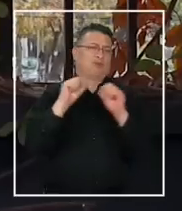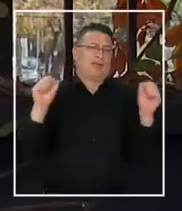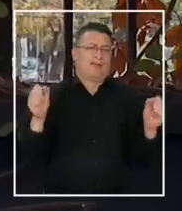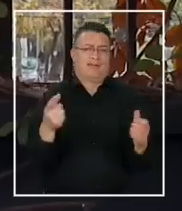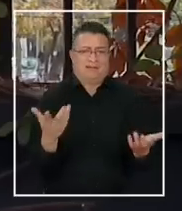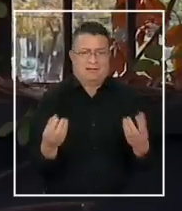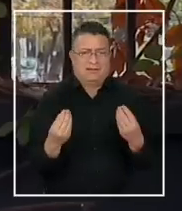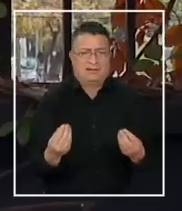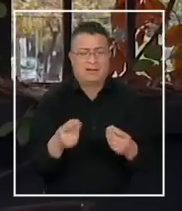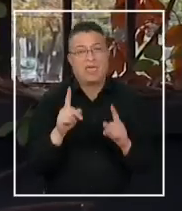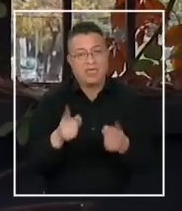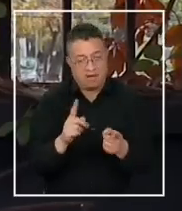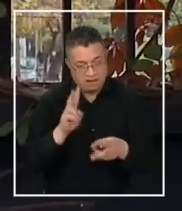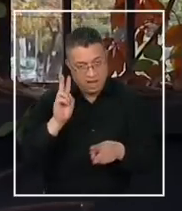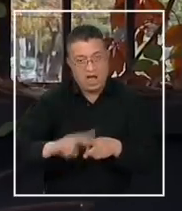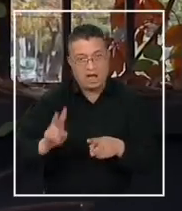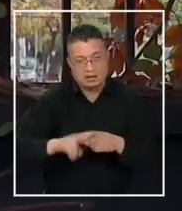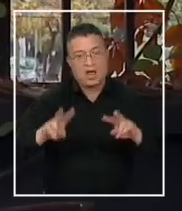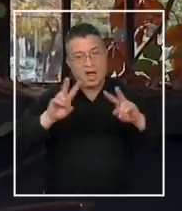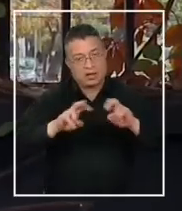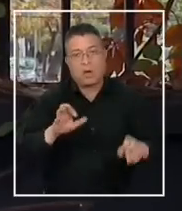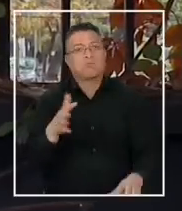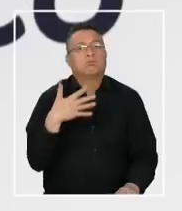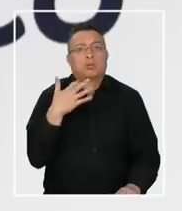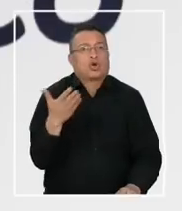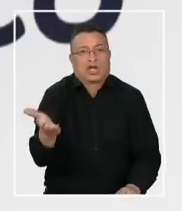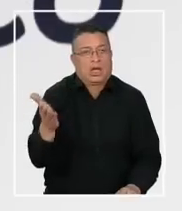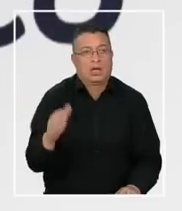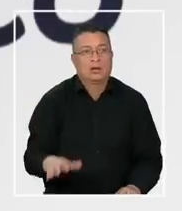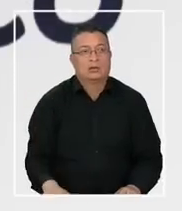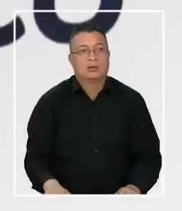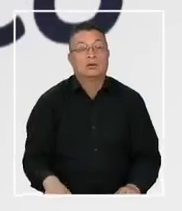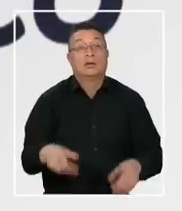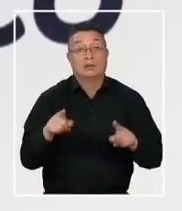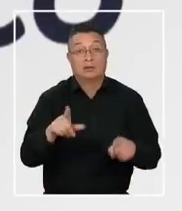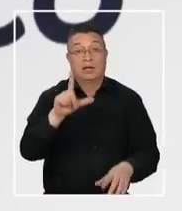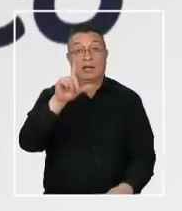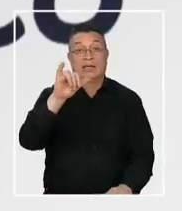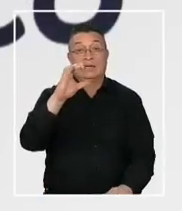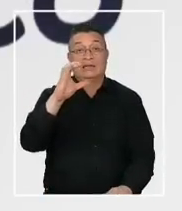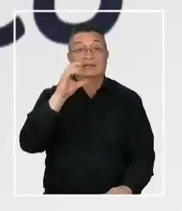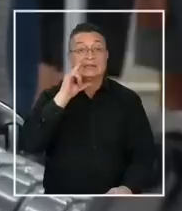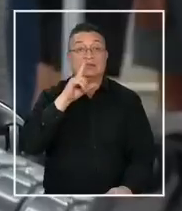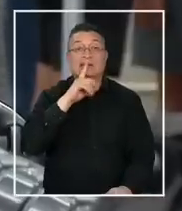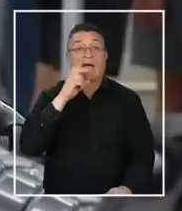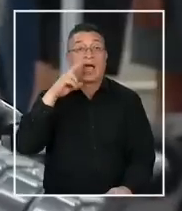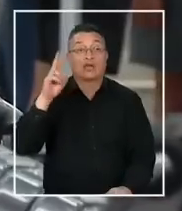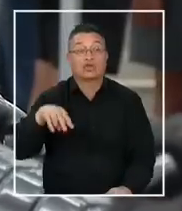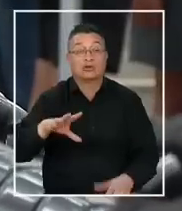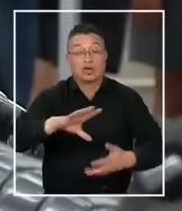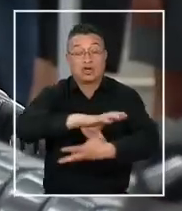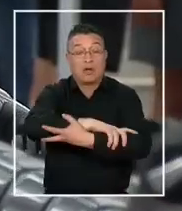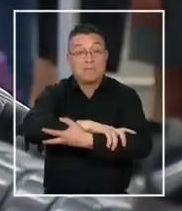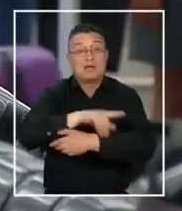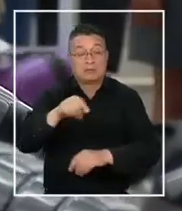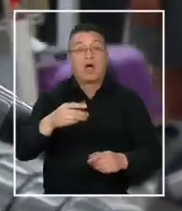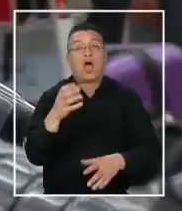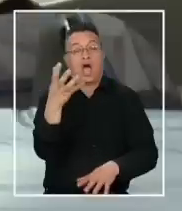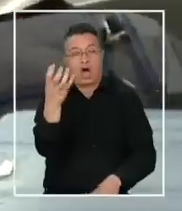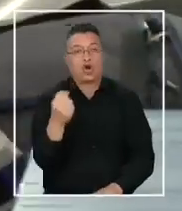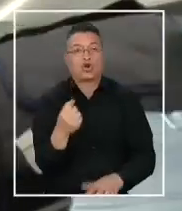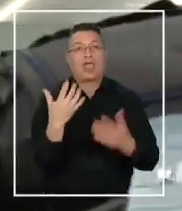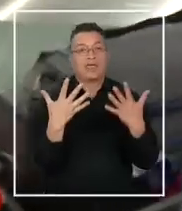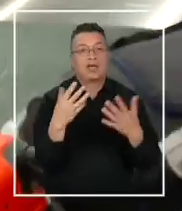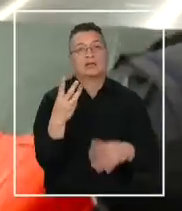sentido y es algo que hay que corregir e investigar por qué está pasando así. La actual licitación del convenio marco promete un ahorro entre 10 y el 30